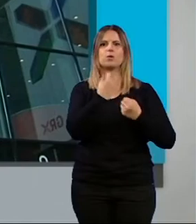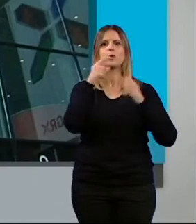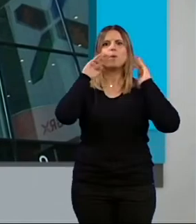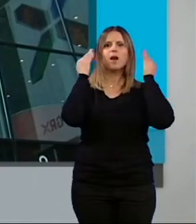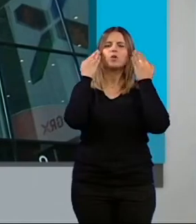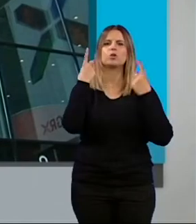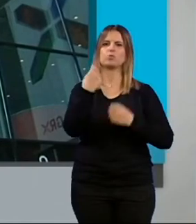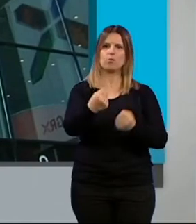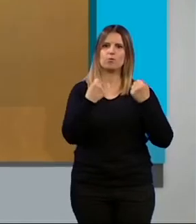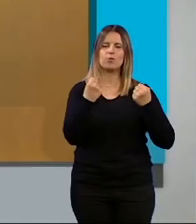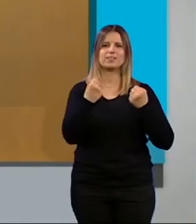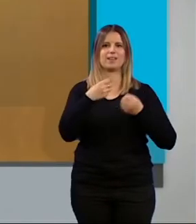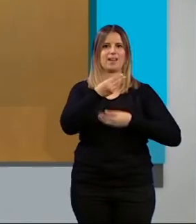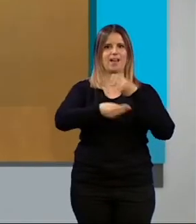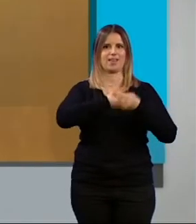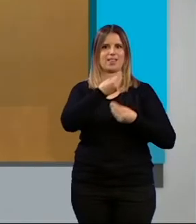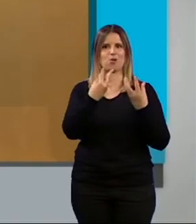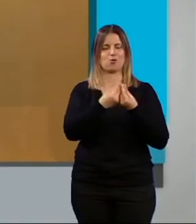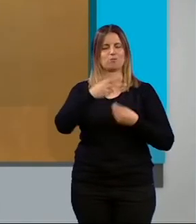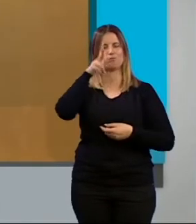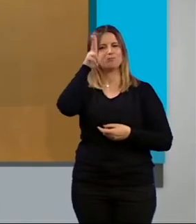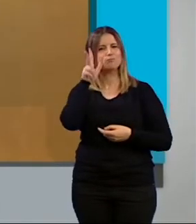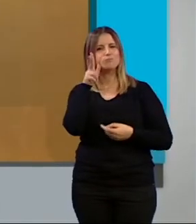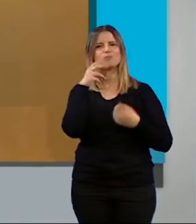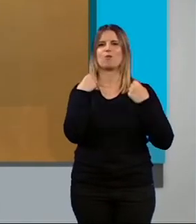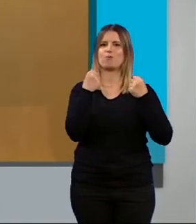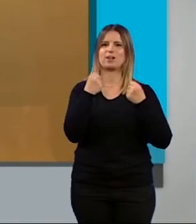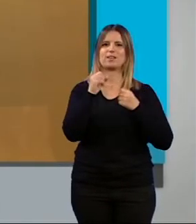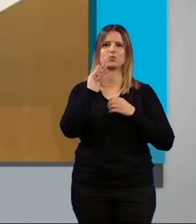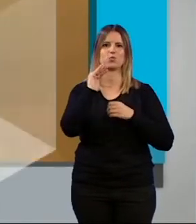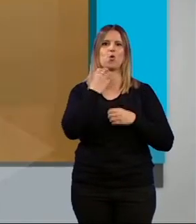fuerte y qué mejor que hacerlo con el vigor y la fortaleza de Goya